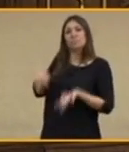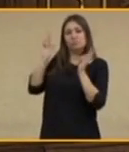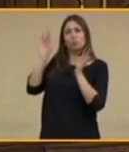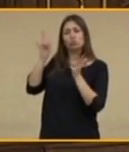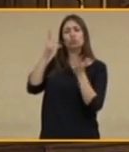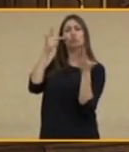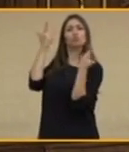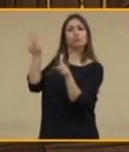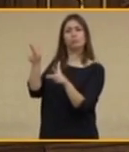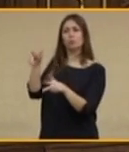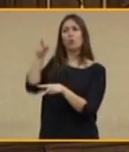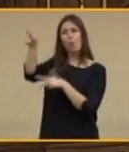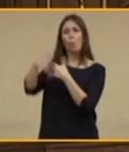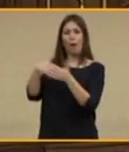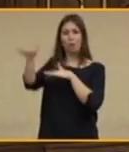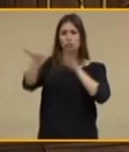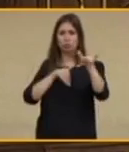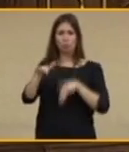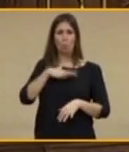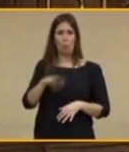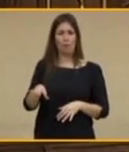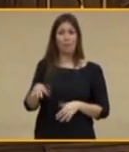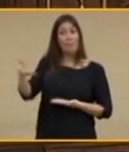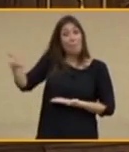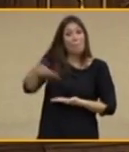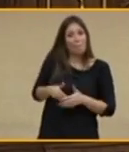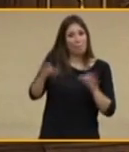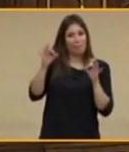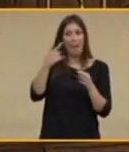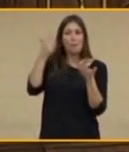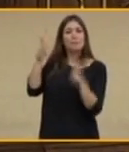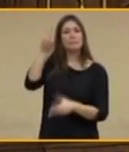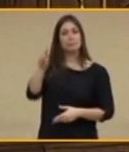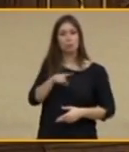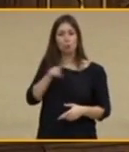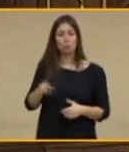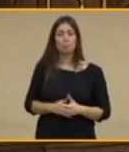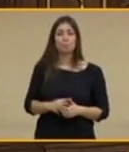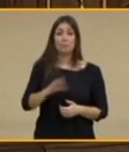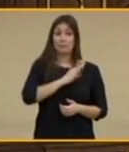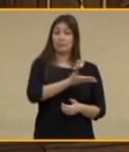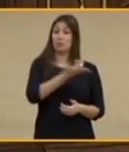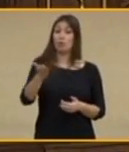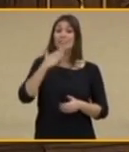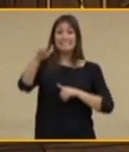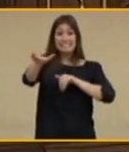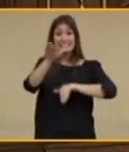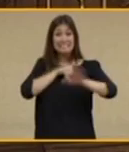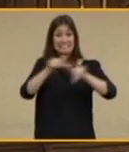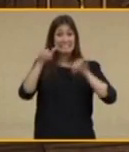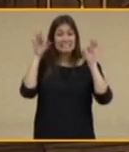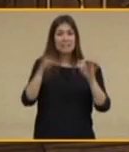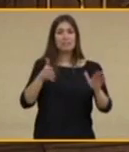autorizar por sí misma ese referéndum. Señorías, el referéndum es una manifestación de un derecho fundamental,